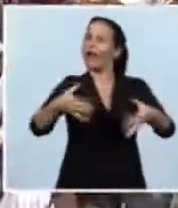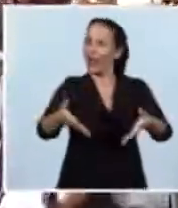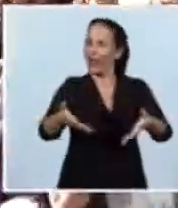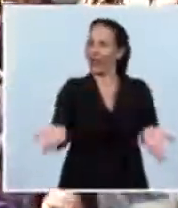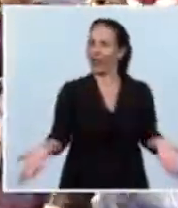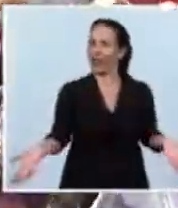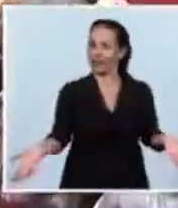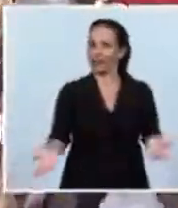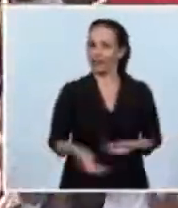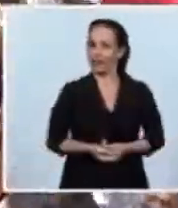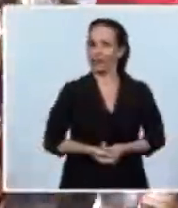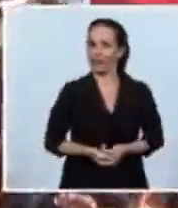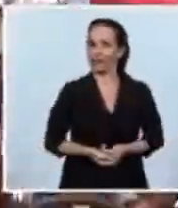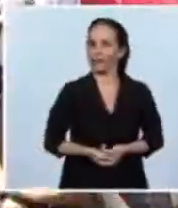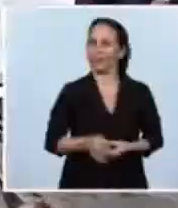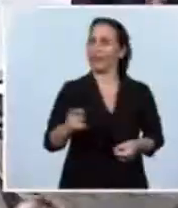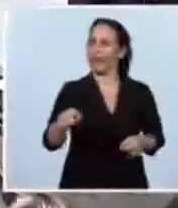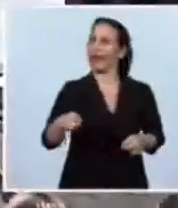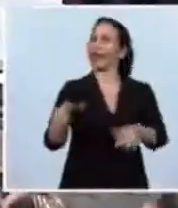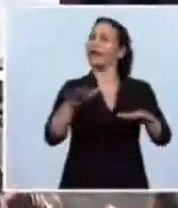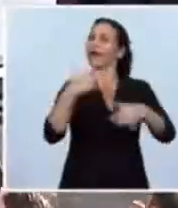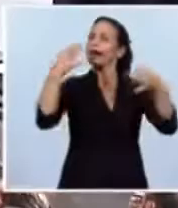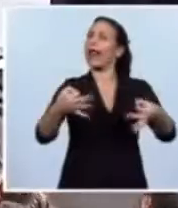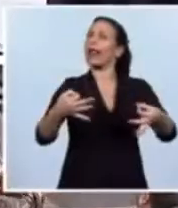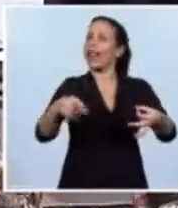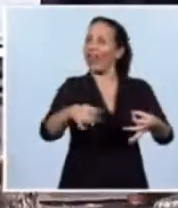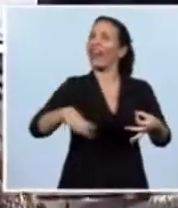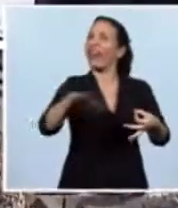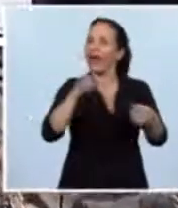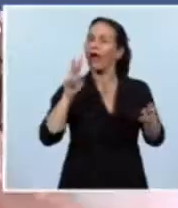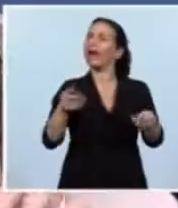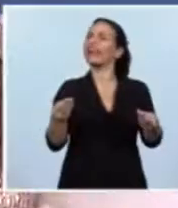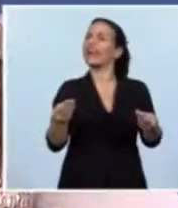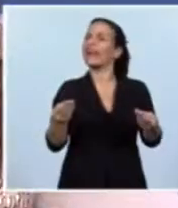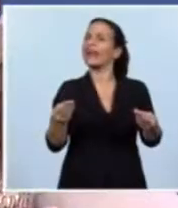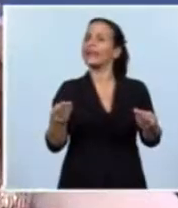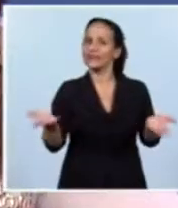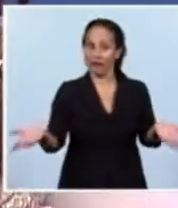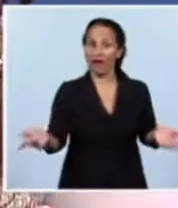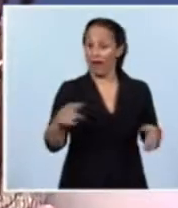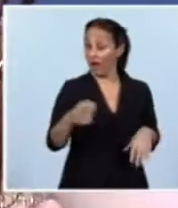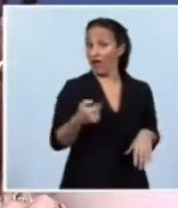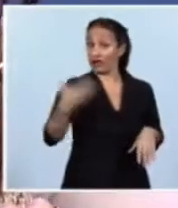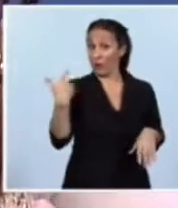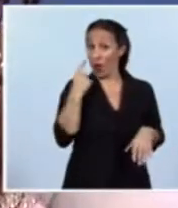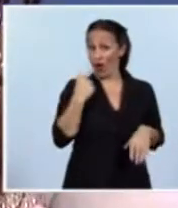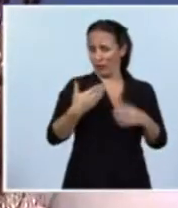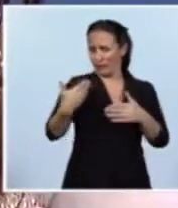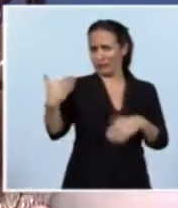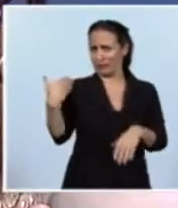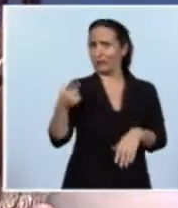es que hace pocos días